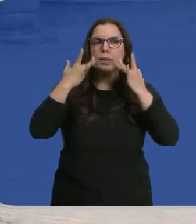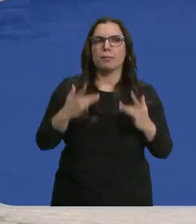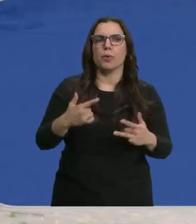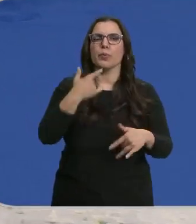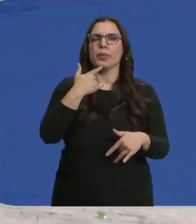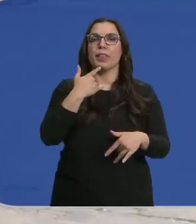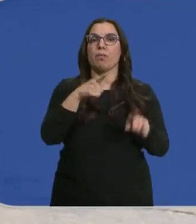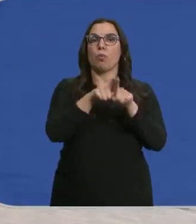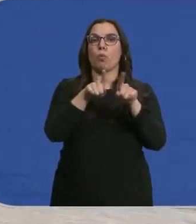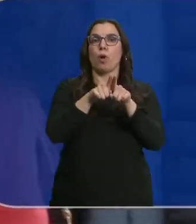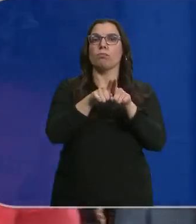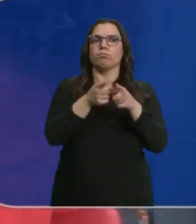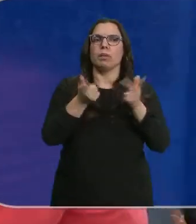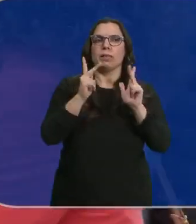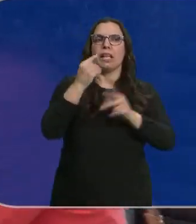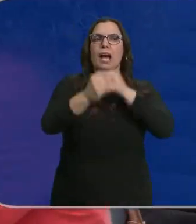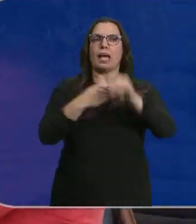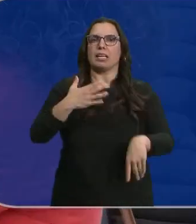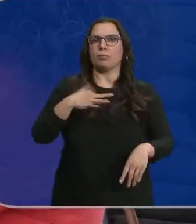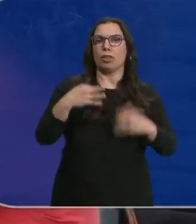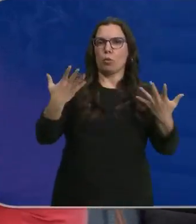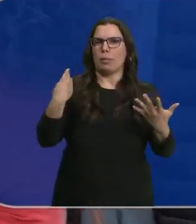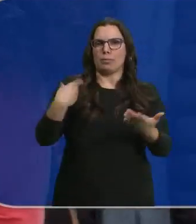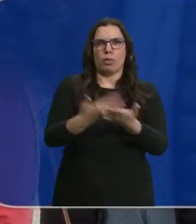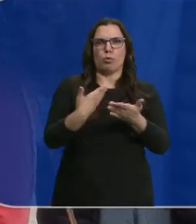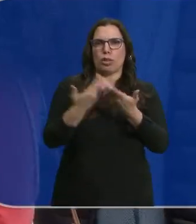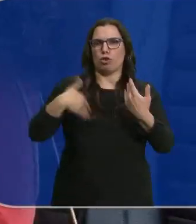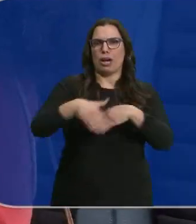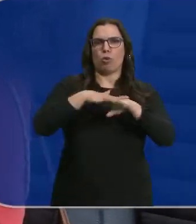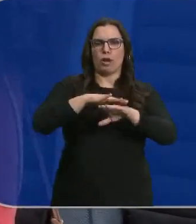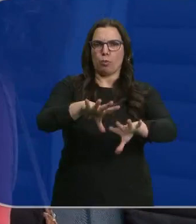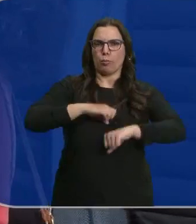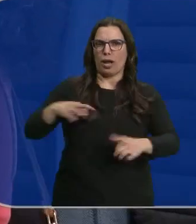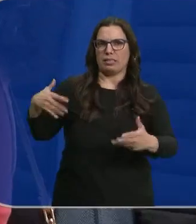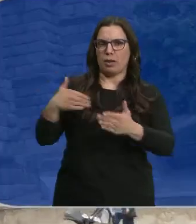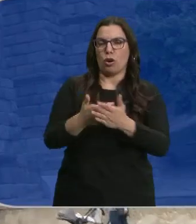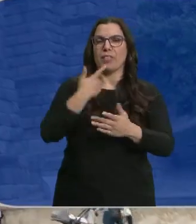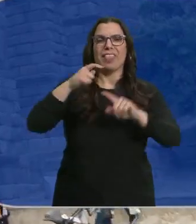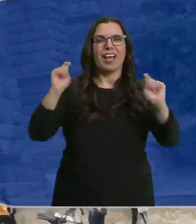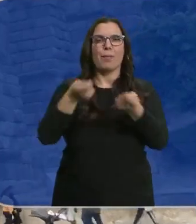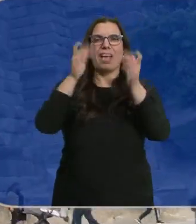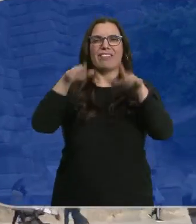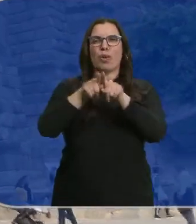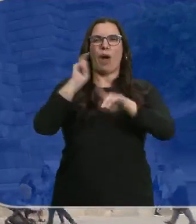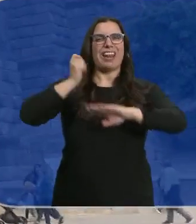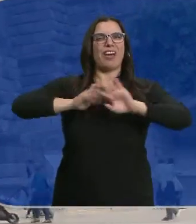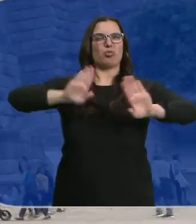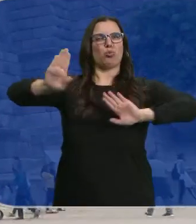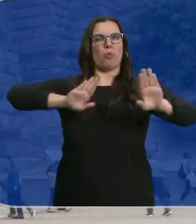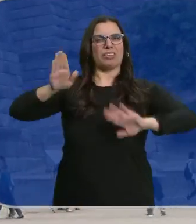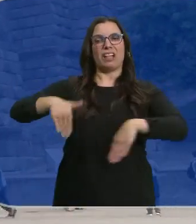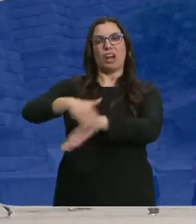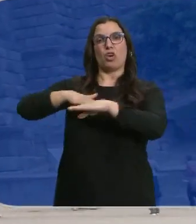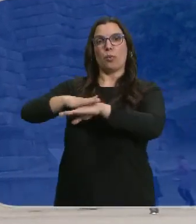hacer y hasta dónde se puede hacer. Y así lo han demostrado donde han gobernado. Rodríguez asegura que la campaña se ha convertido en una subasta y que el Gobierno está